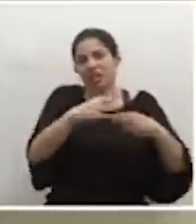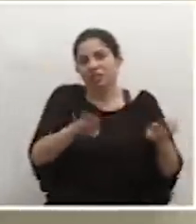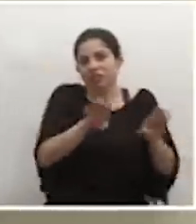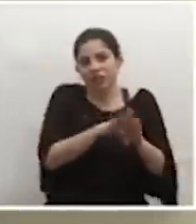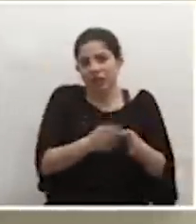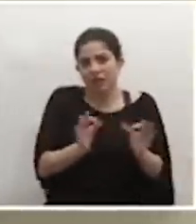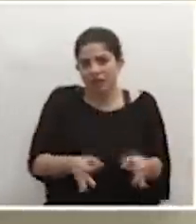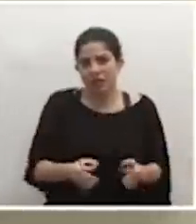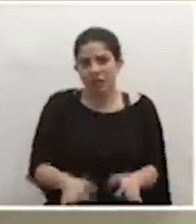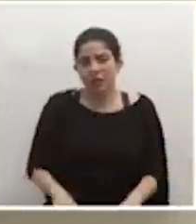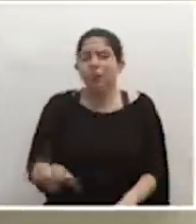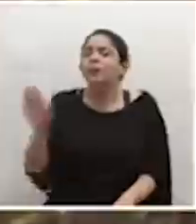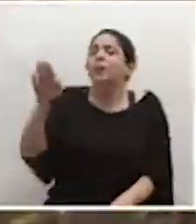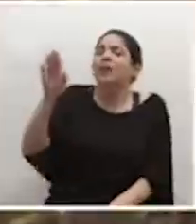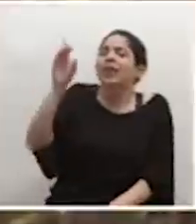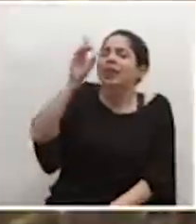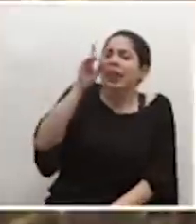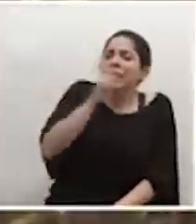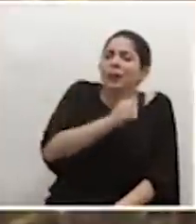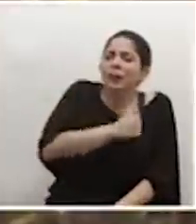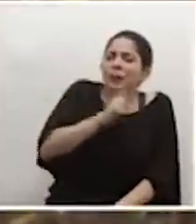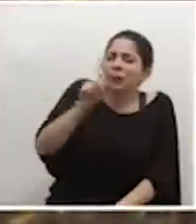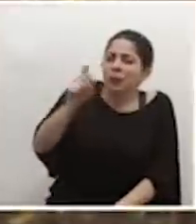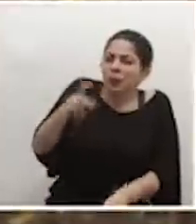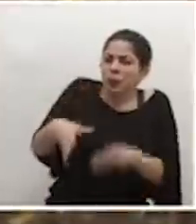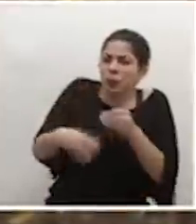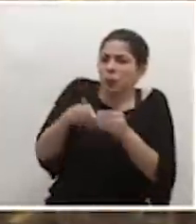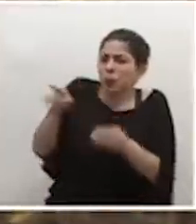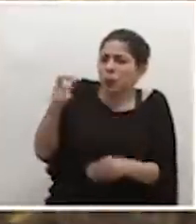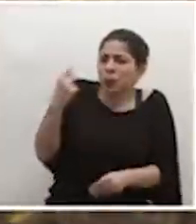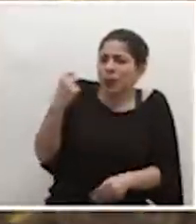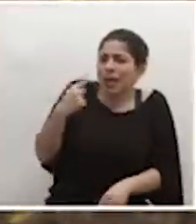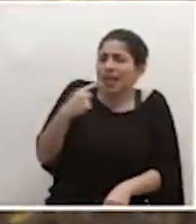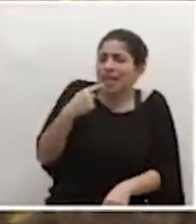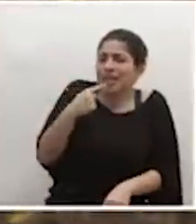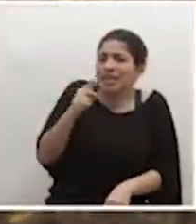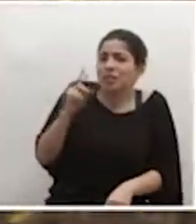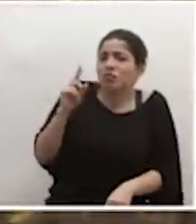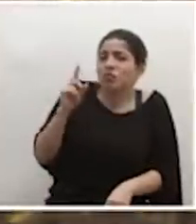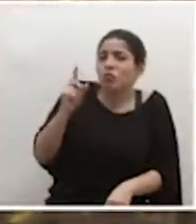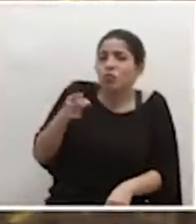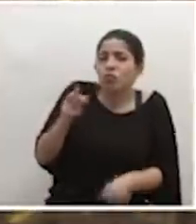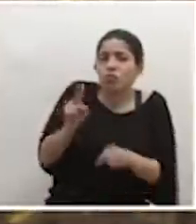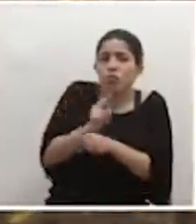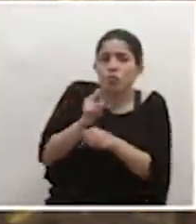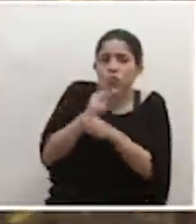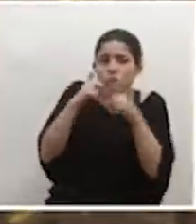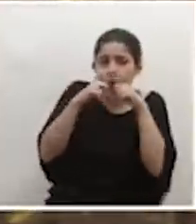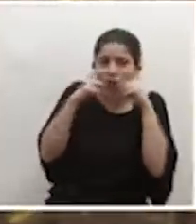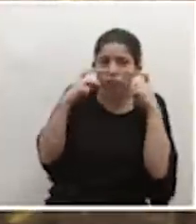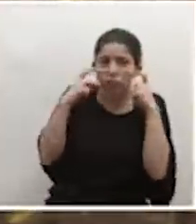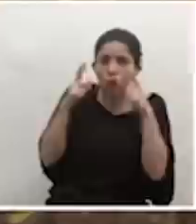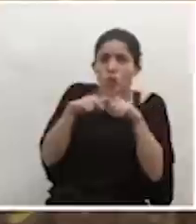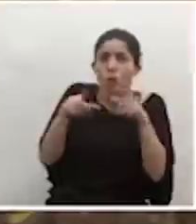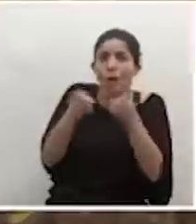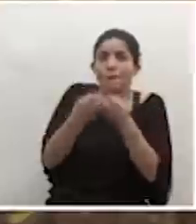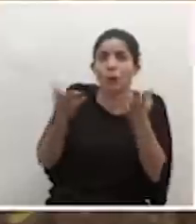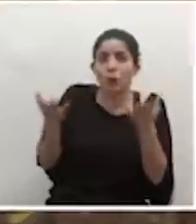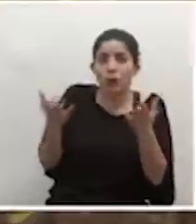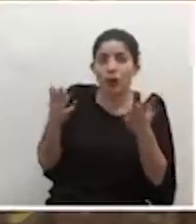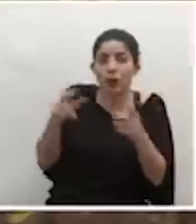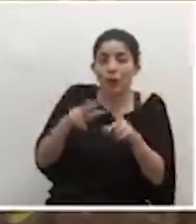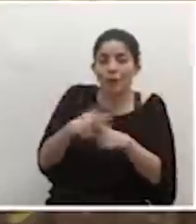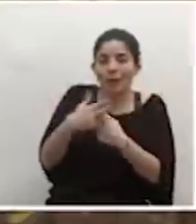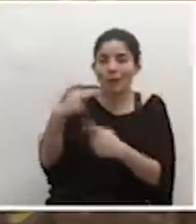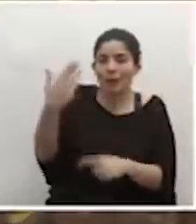Don Daniel, una consulta adicional, usted acaba de denunciar el uso de mascarilla obligatoria en sitios públicos a partir